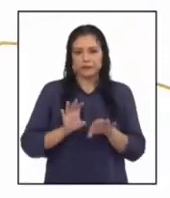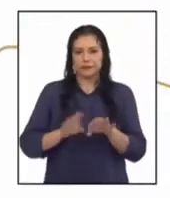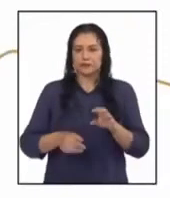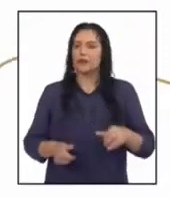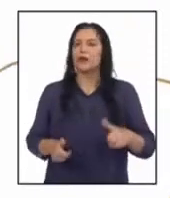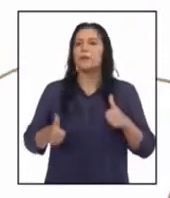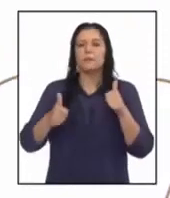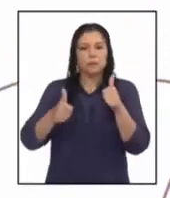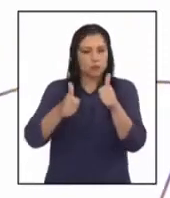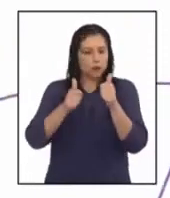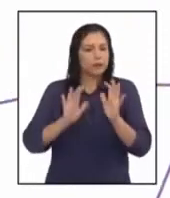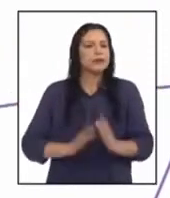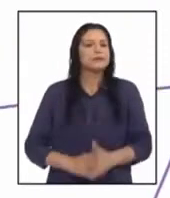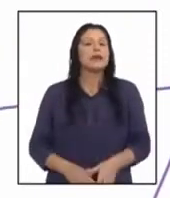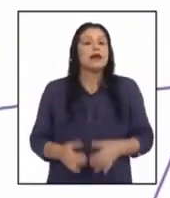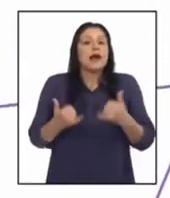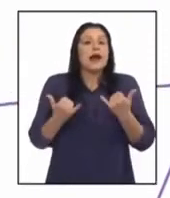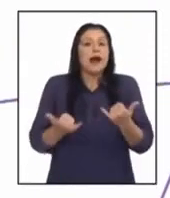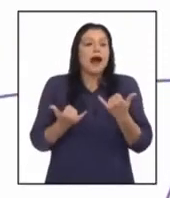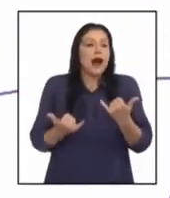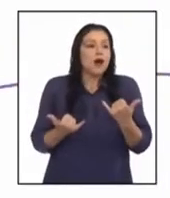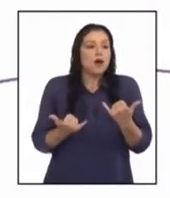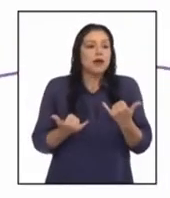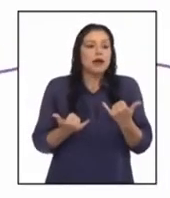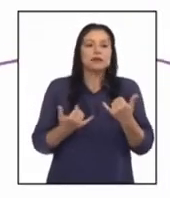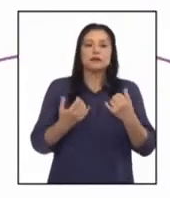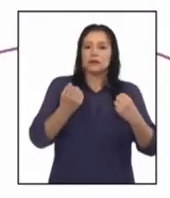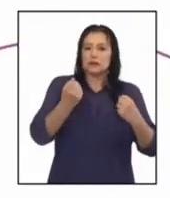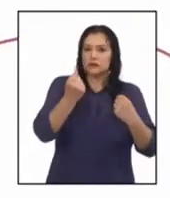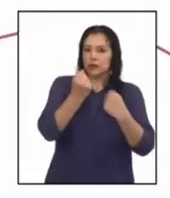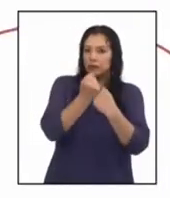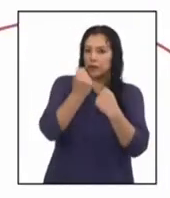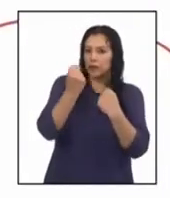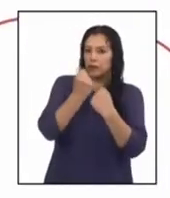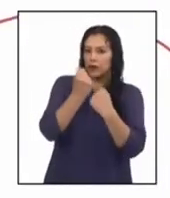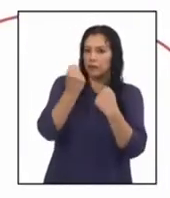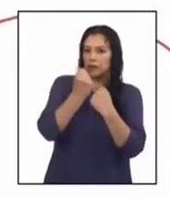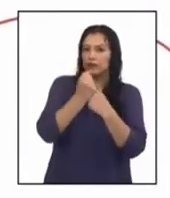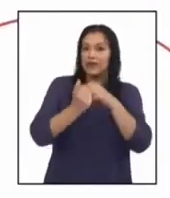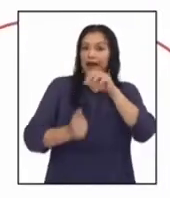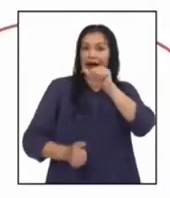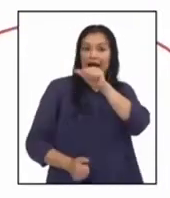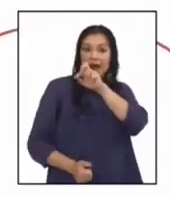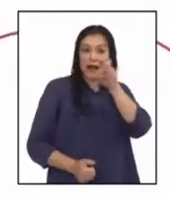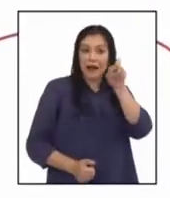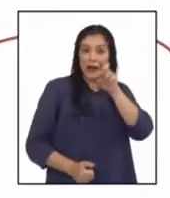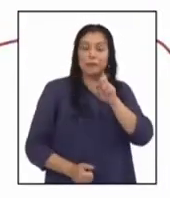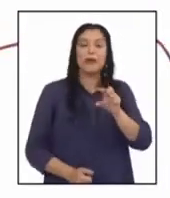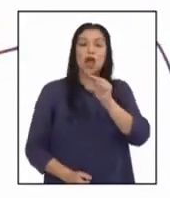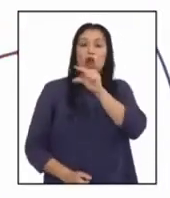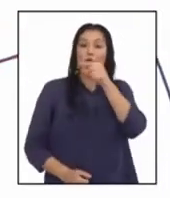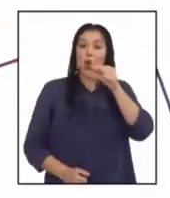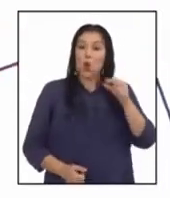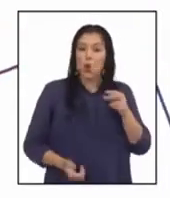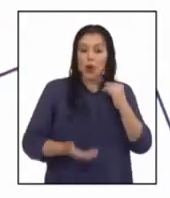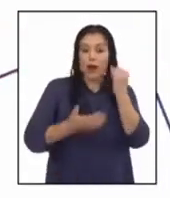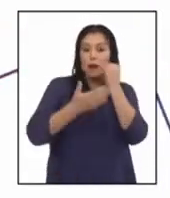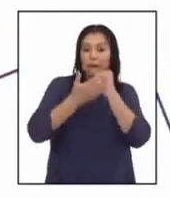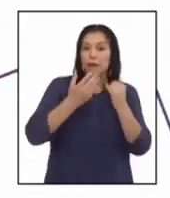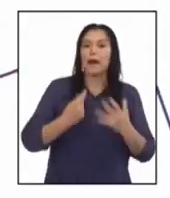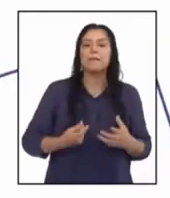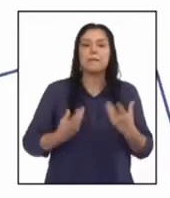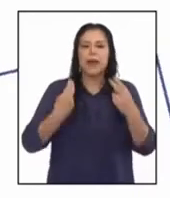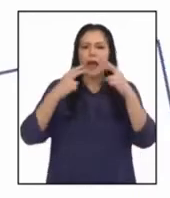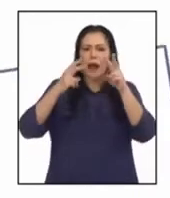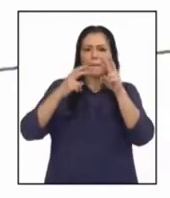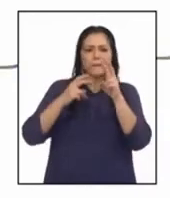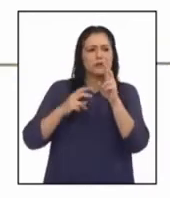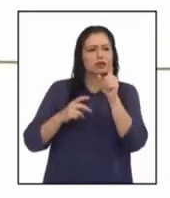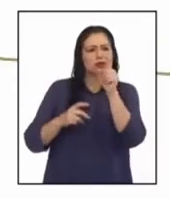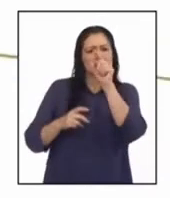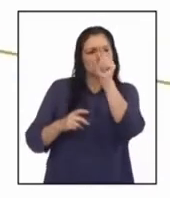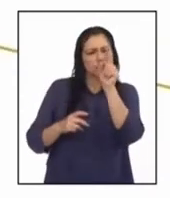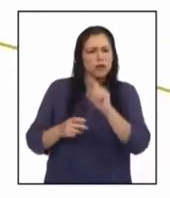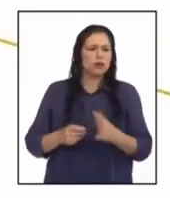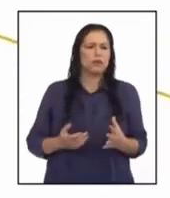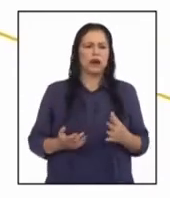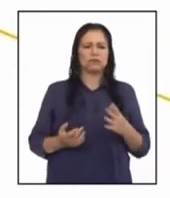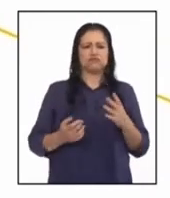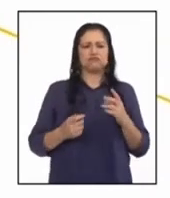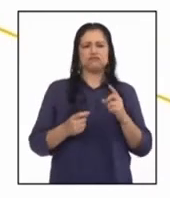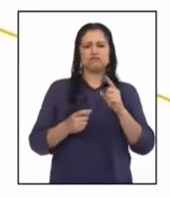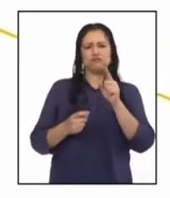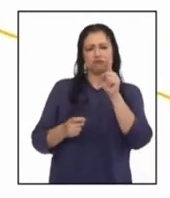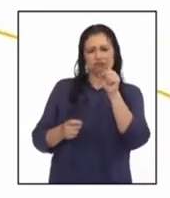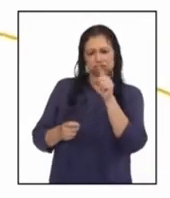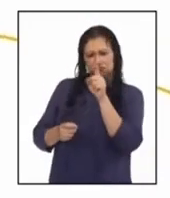Muy bien, chicos. Ahora, si nos apoyamos en el aplicativo Google Maps, vemos que nuestro plano tiene una forma irregular.